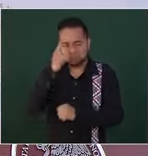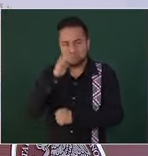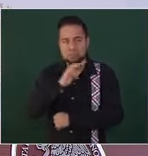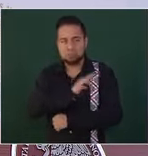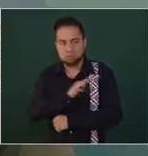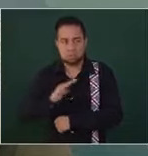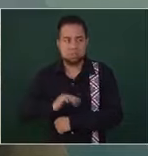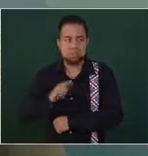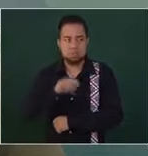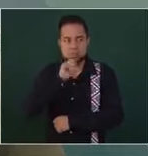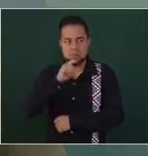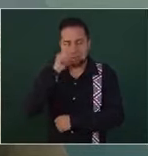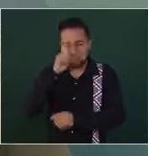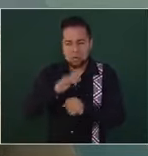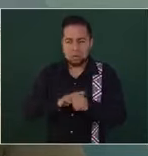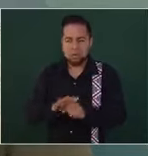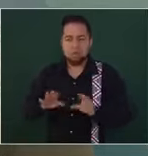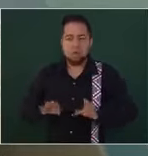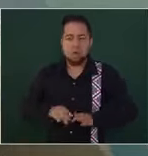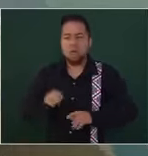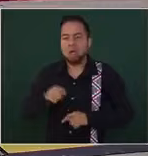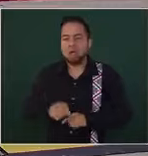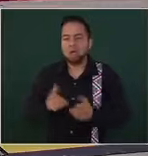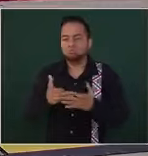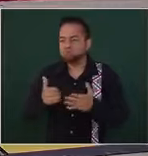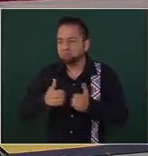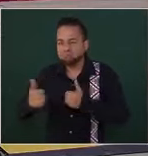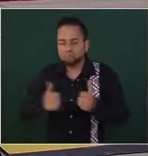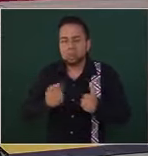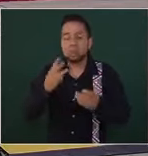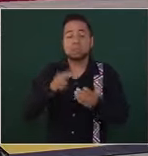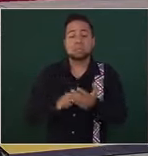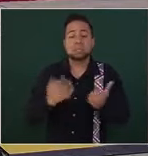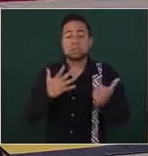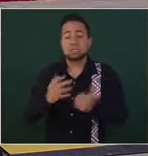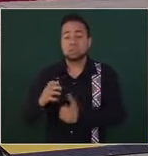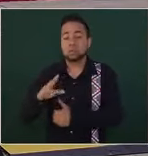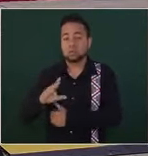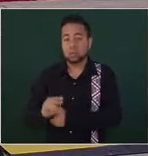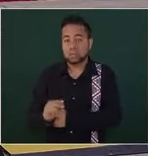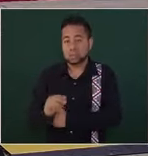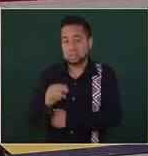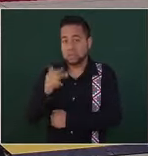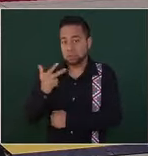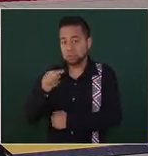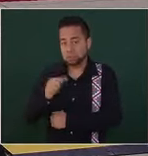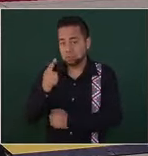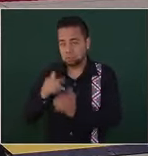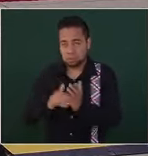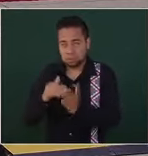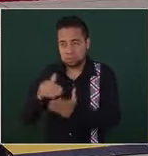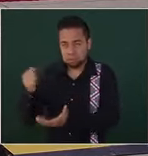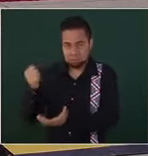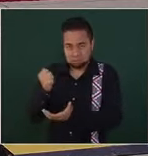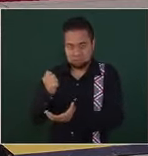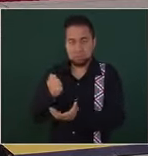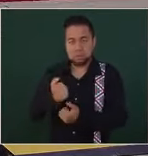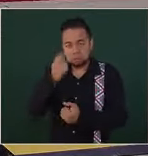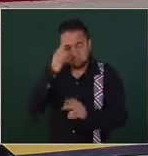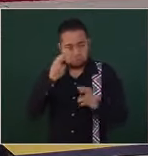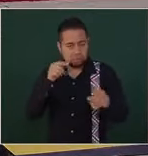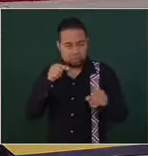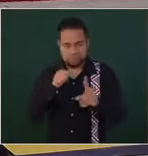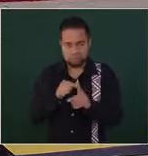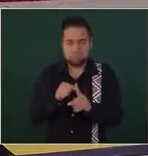Municipios y Demarcaciones Territoriales, 3 mil 698.1 millones de pesos, en el